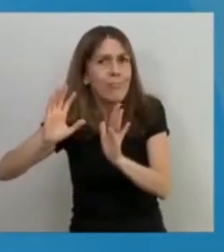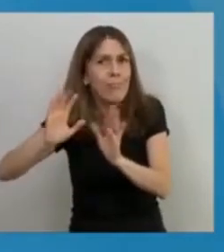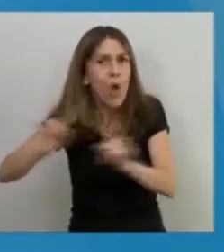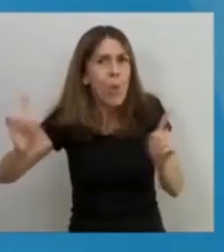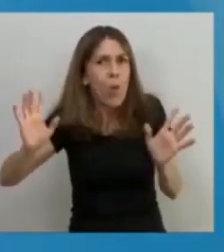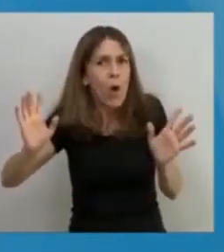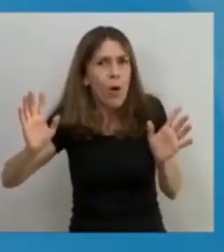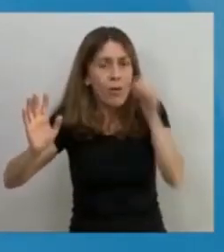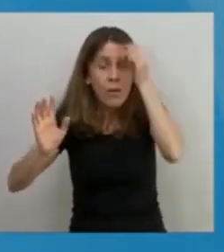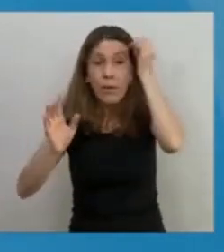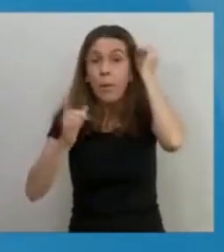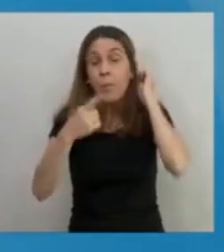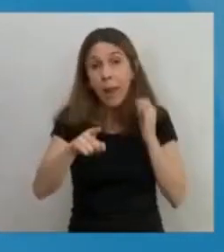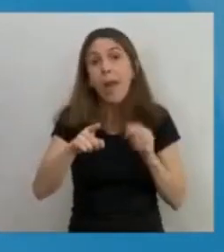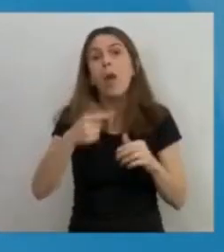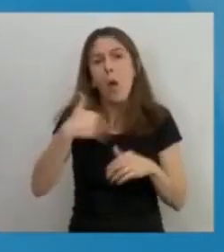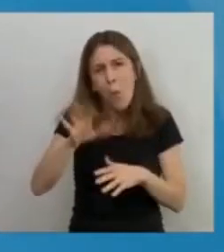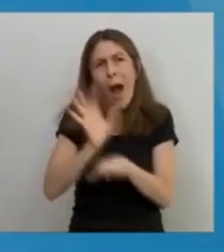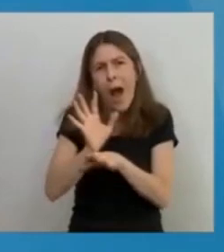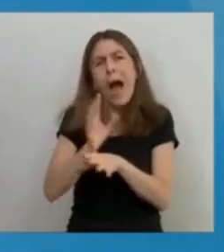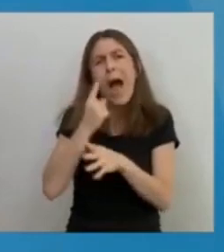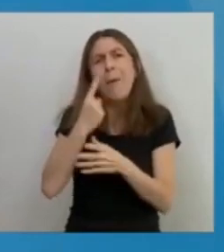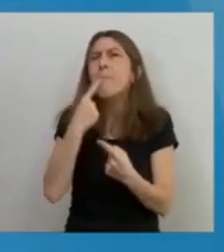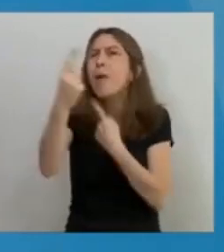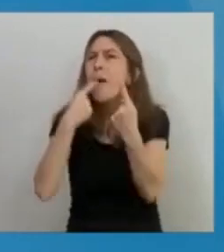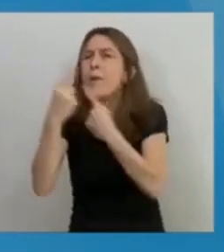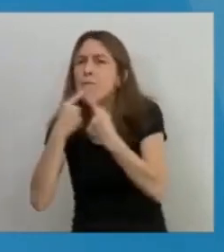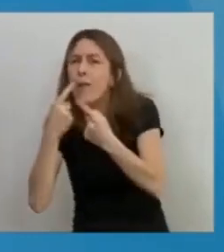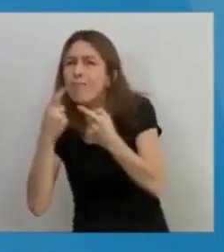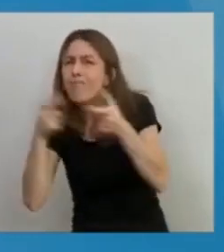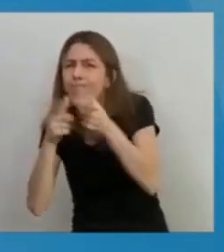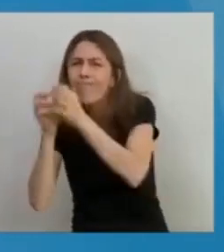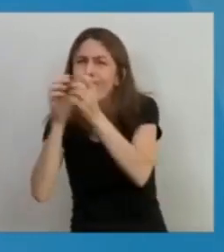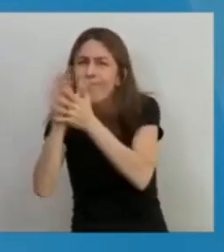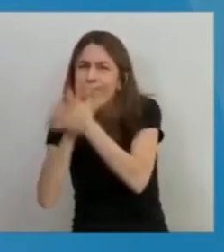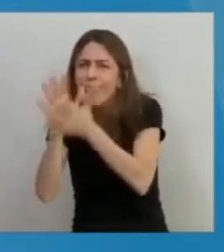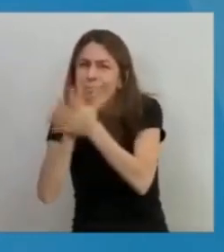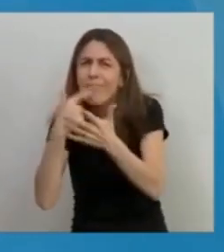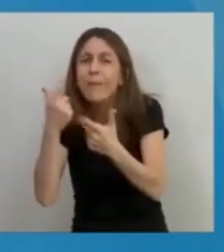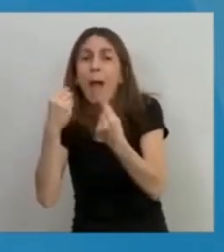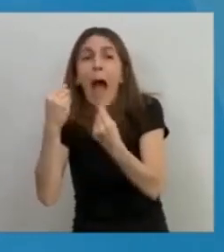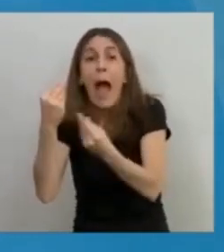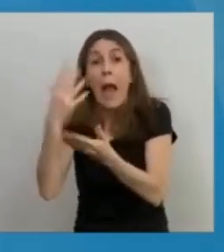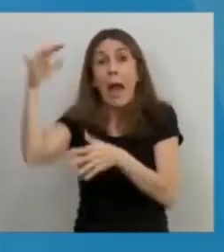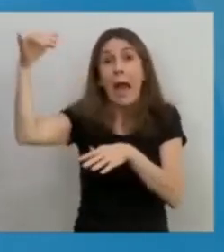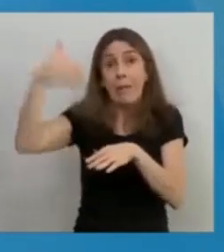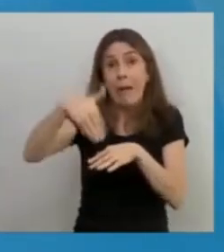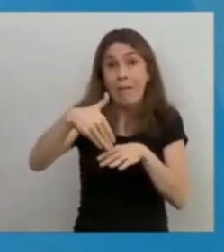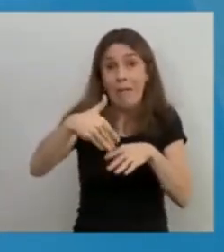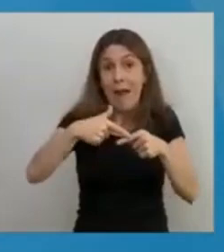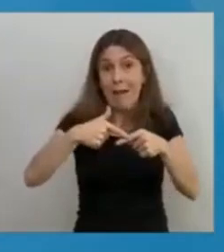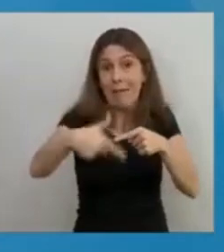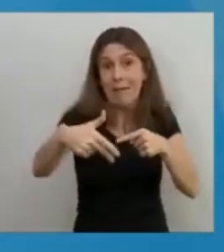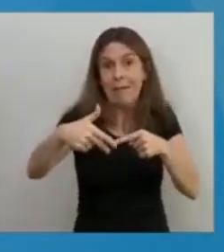Pero vamos a seguir buscando vacunas y en la segunda quincena van a llegar más vacunas y vamos a